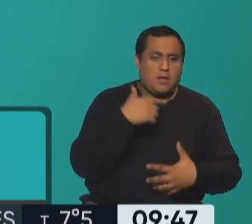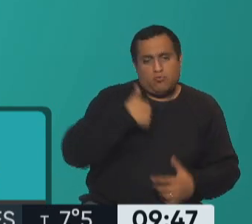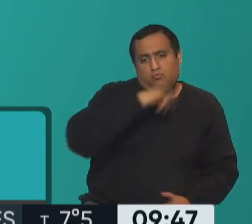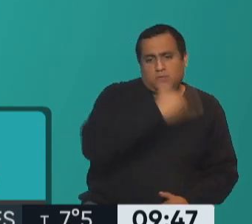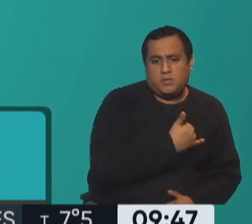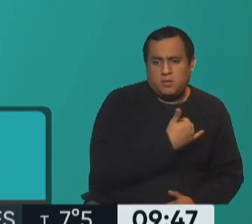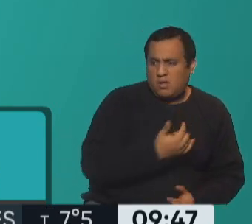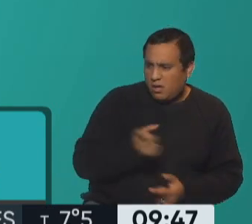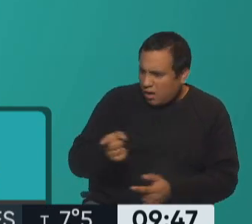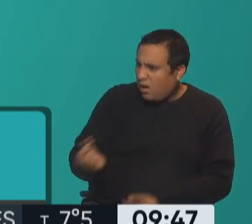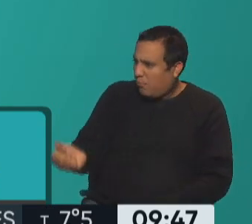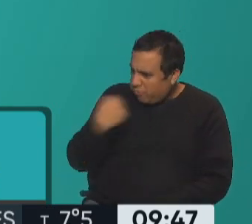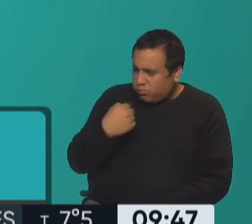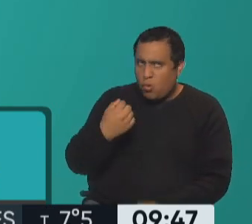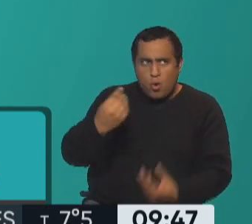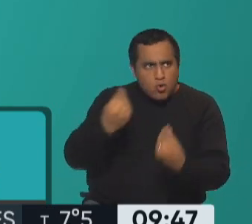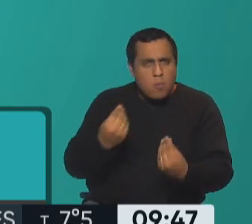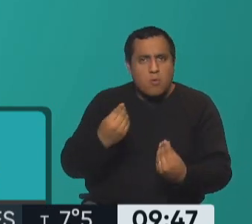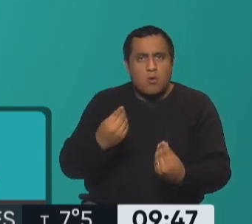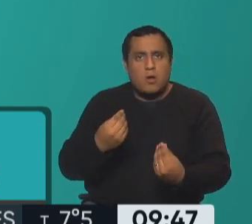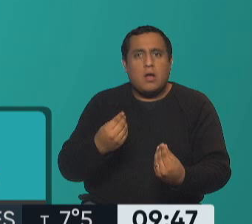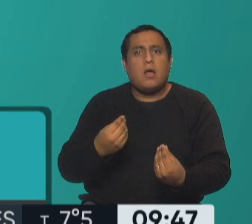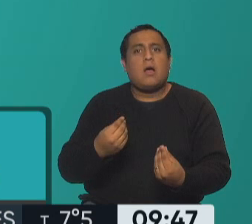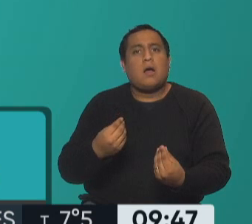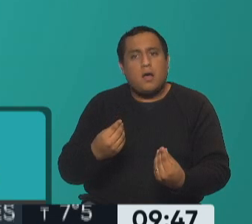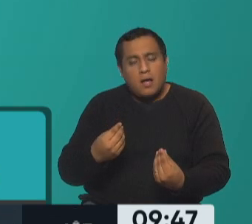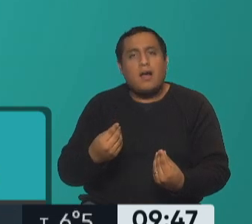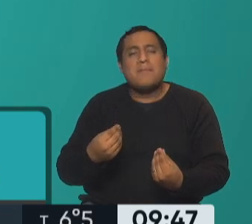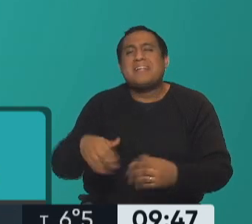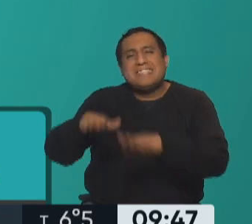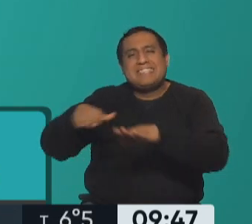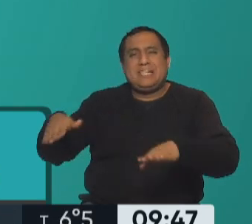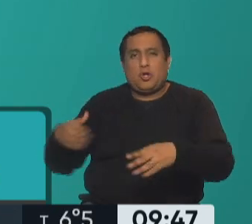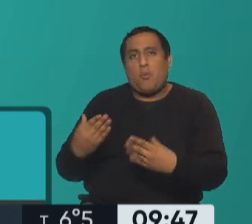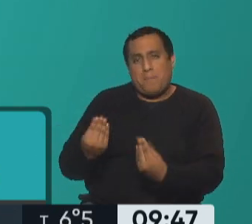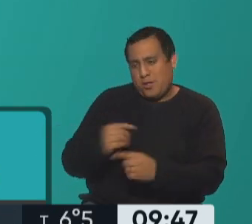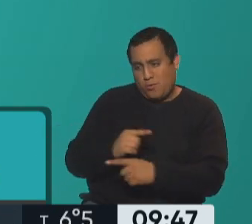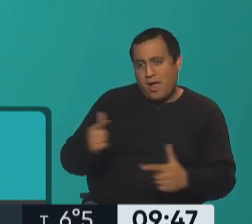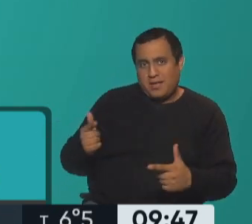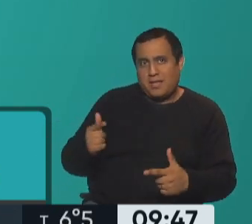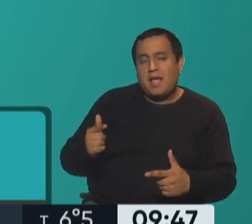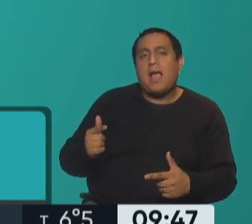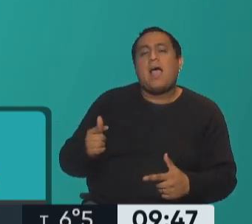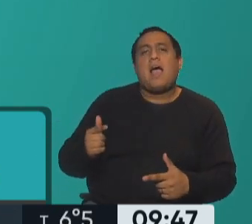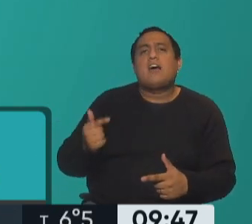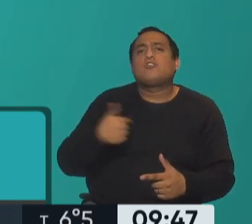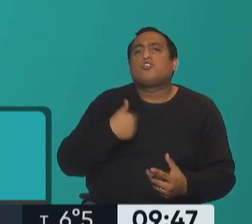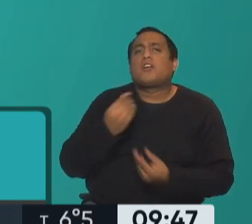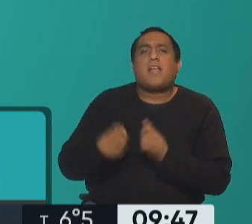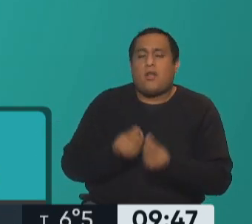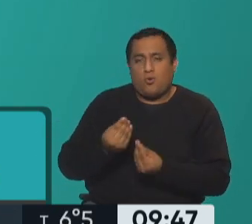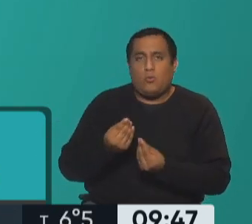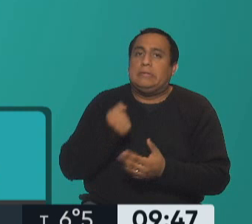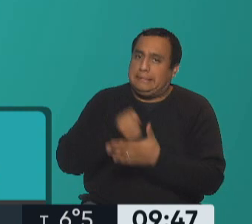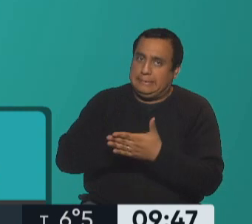tener claro que como no nos tienen miedo quizás, sobre todo cuando son más chiquitos tenemos que meter más el cuerpo por decirlo de alguna manera que es lo que vivo